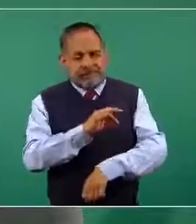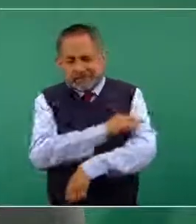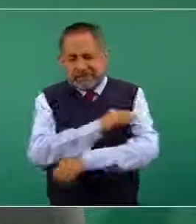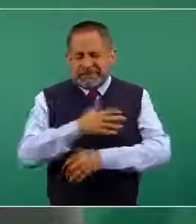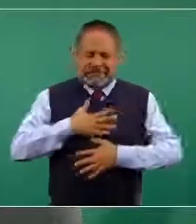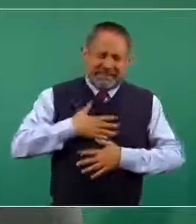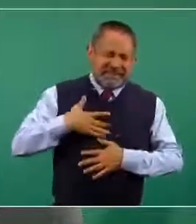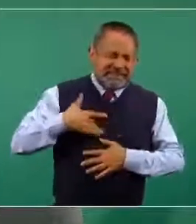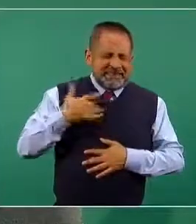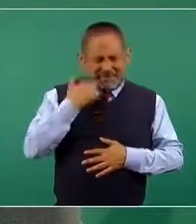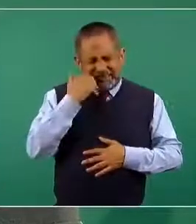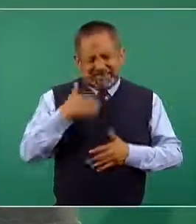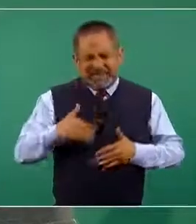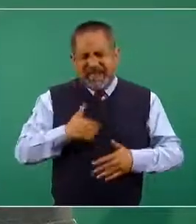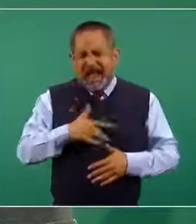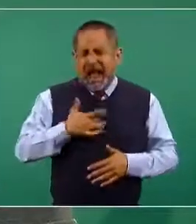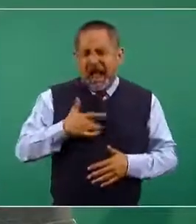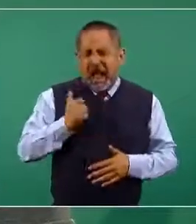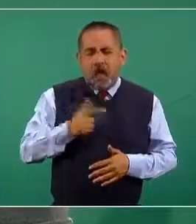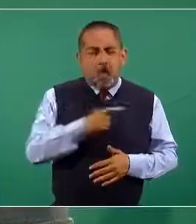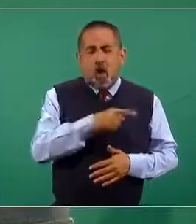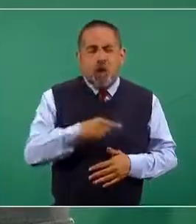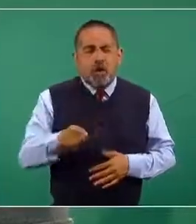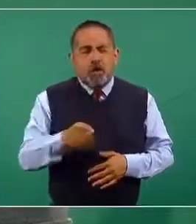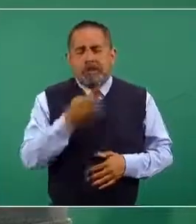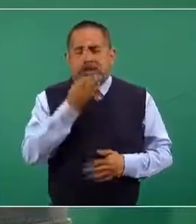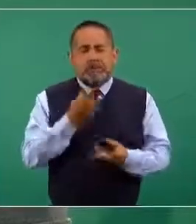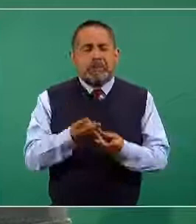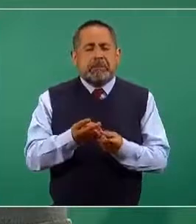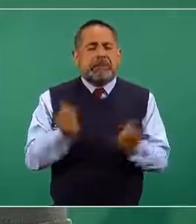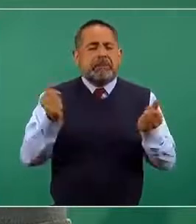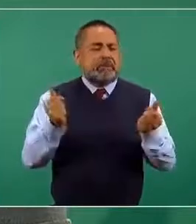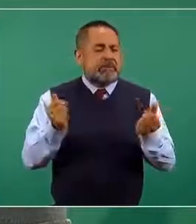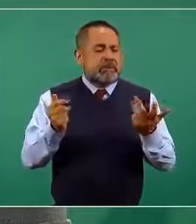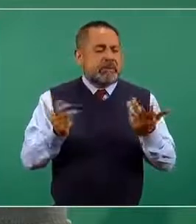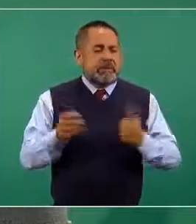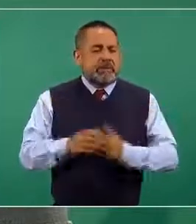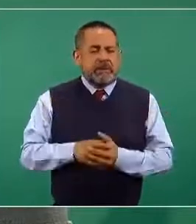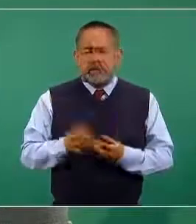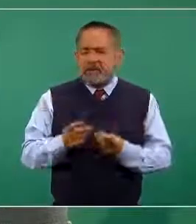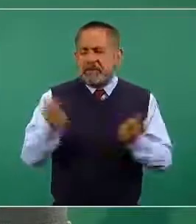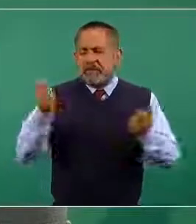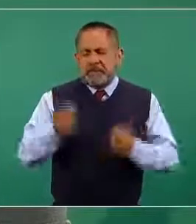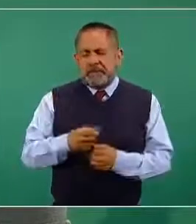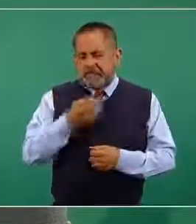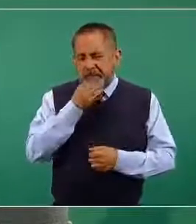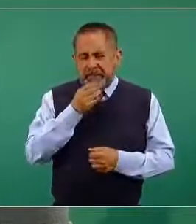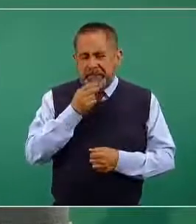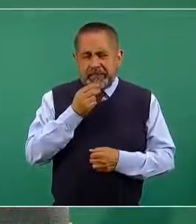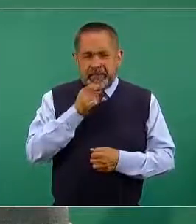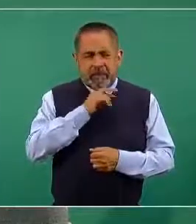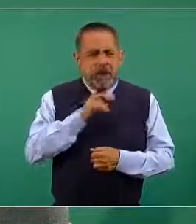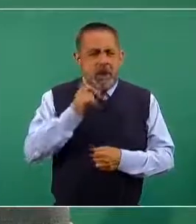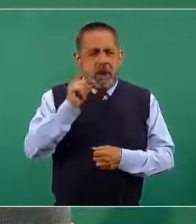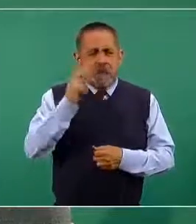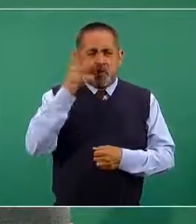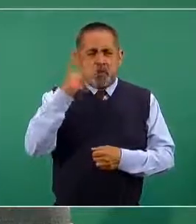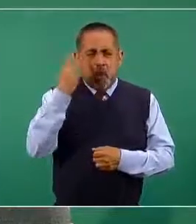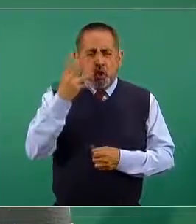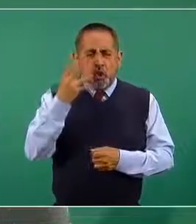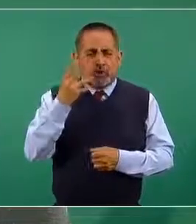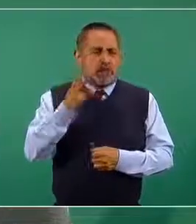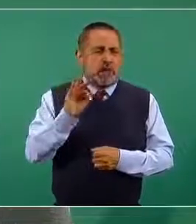o inmunización, son eventos pasajeros que después de 24,